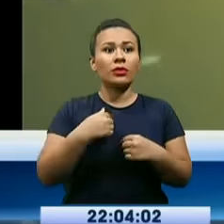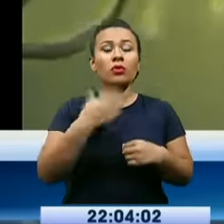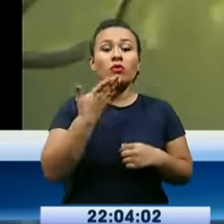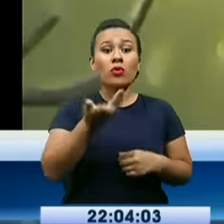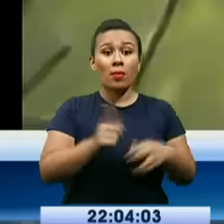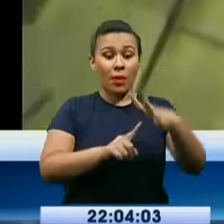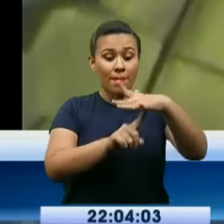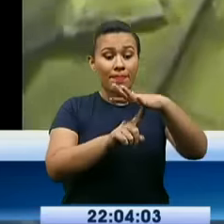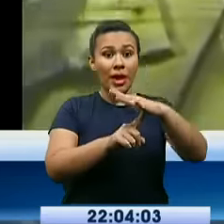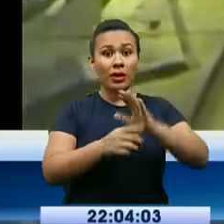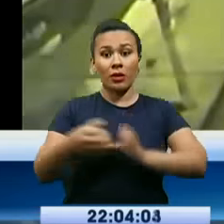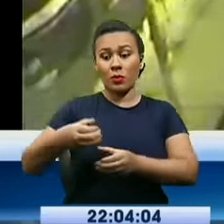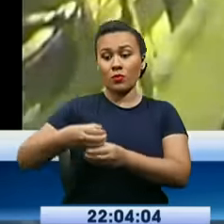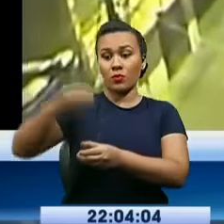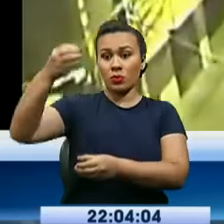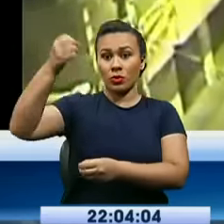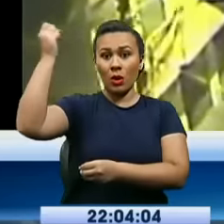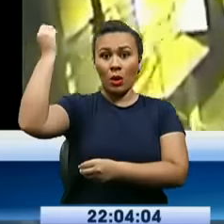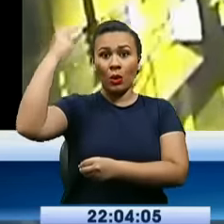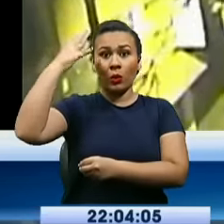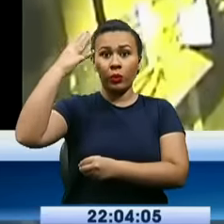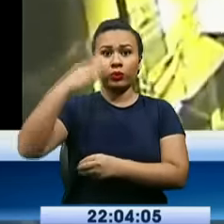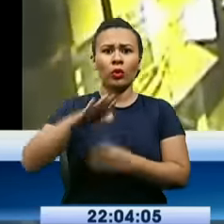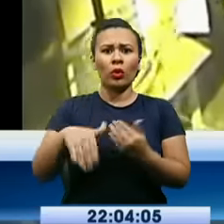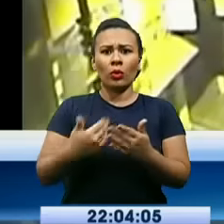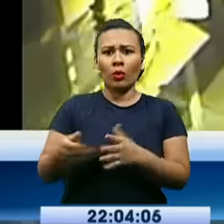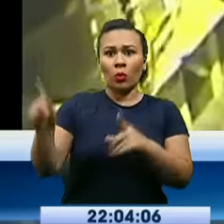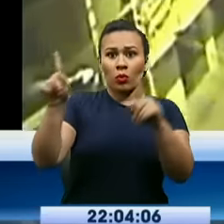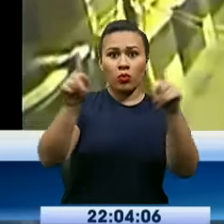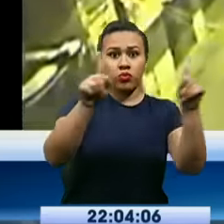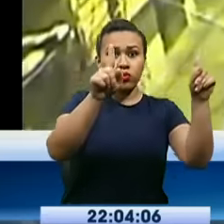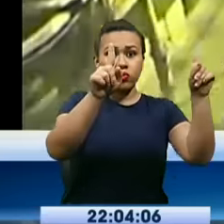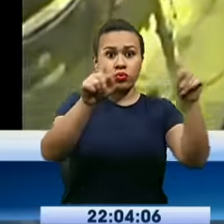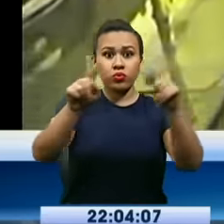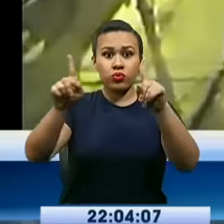postes de luz y cables se mecen de un lado para el otro.